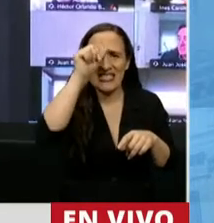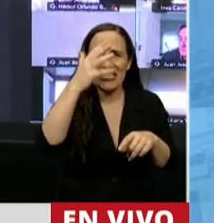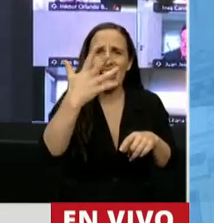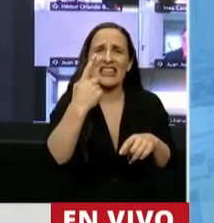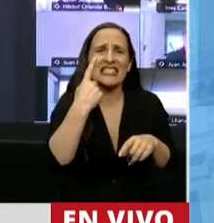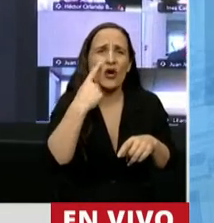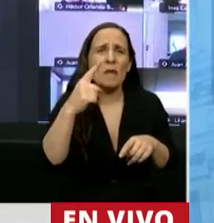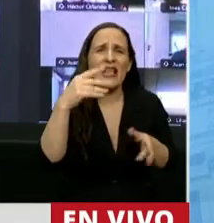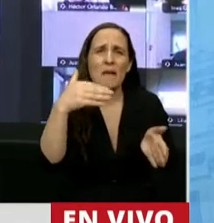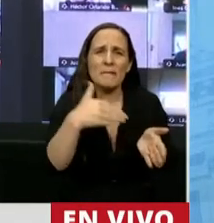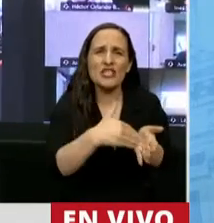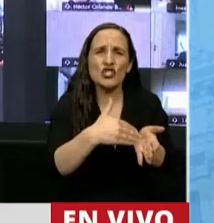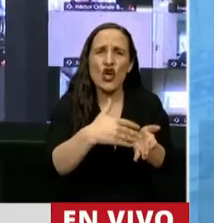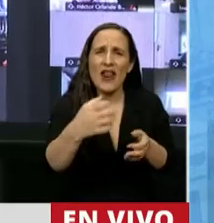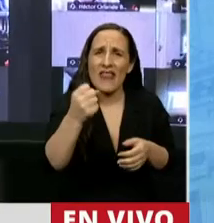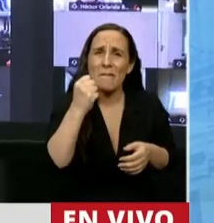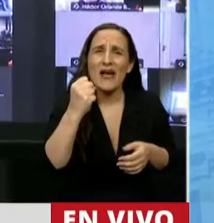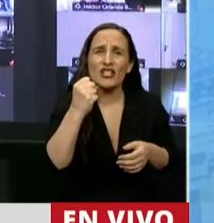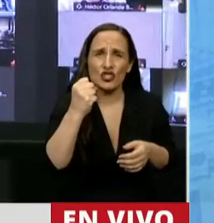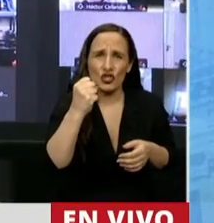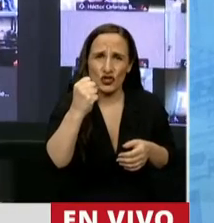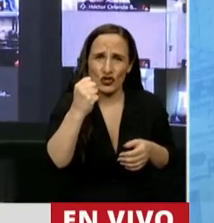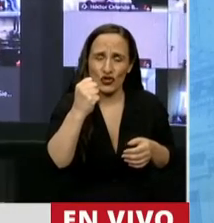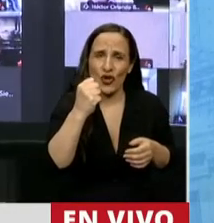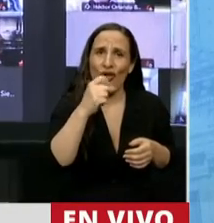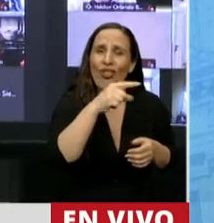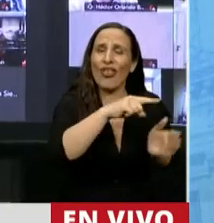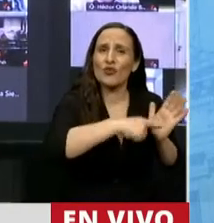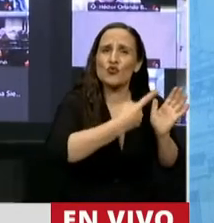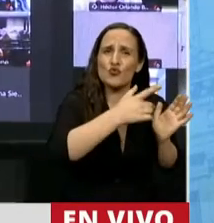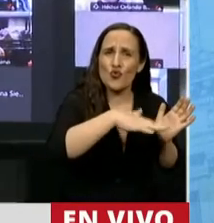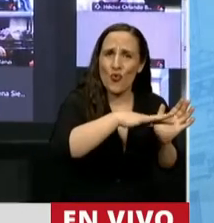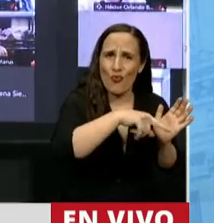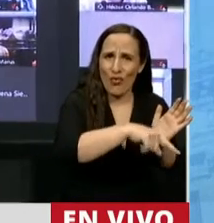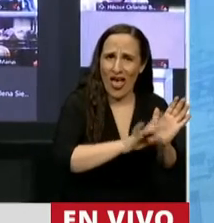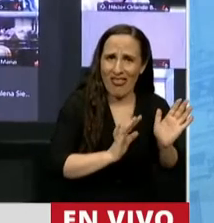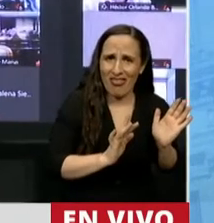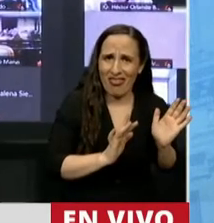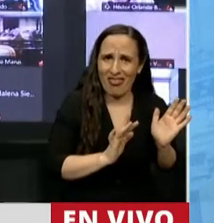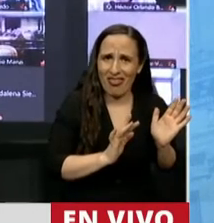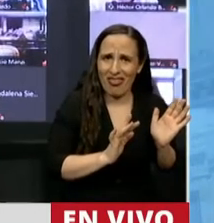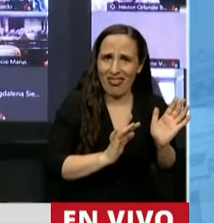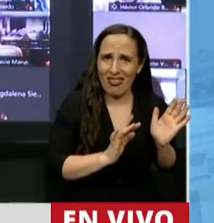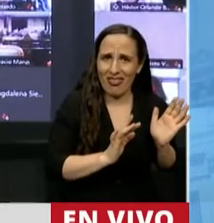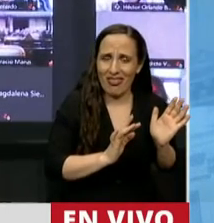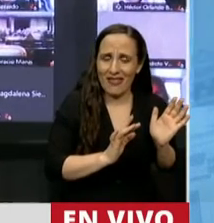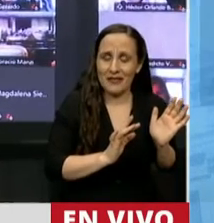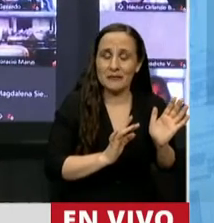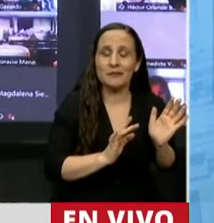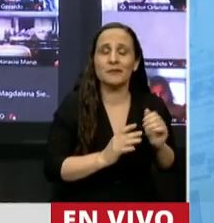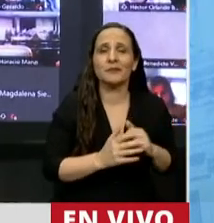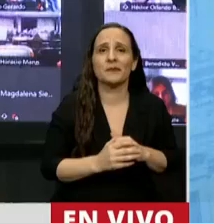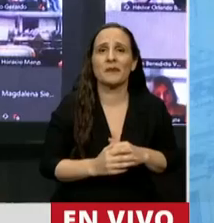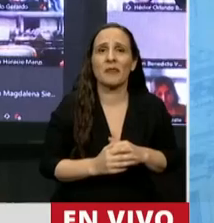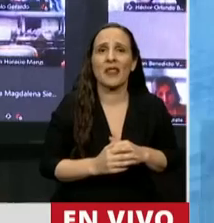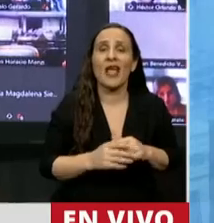millones de pesos de la Ciudad Autónoma de Buenos Aires, y se pone en jaque